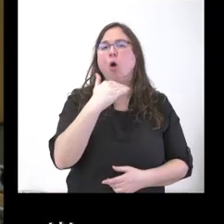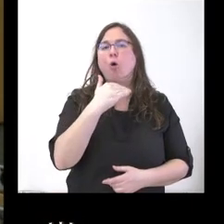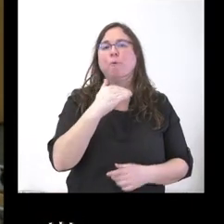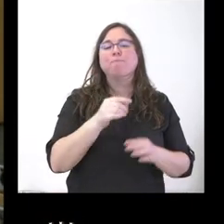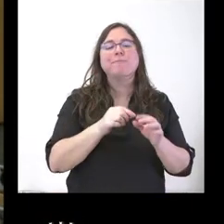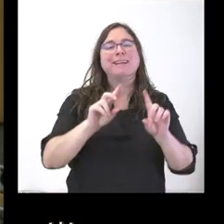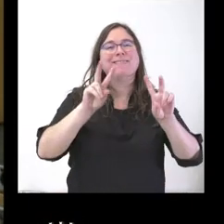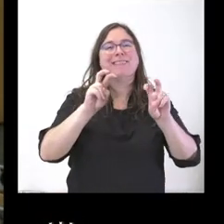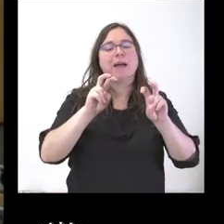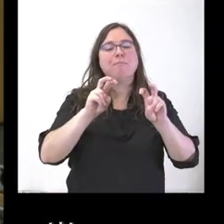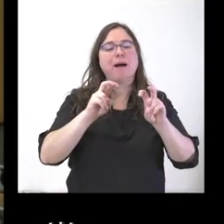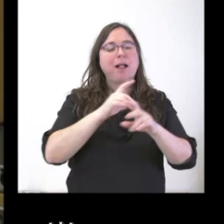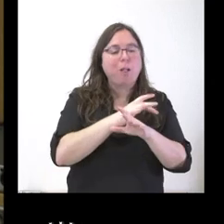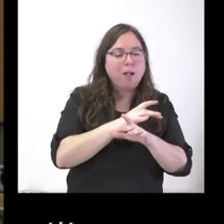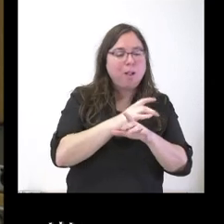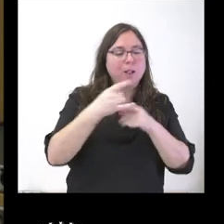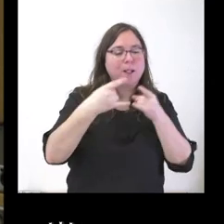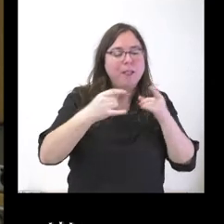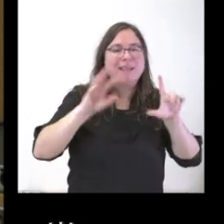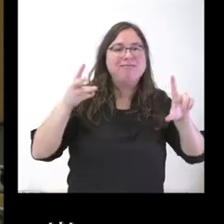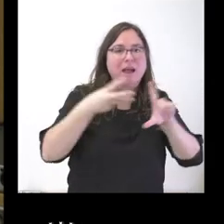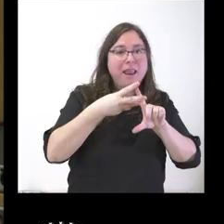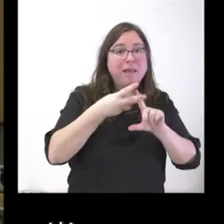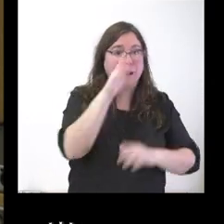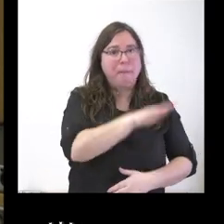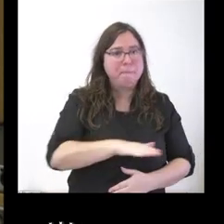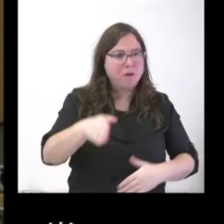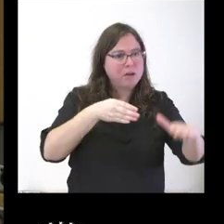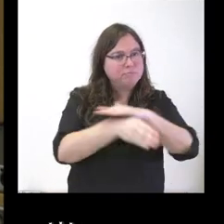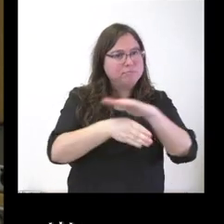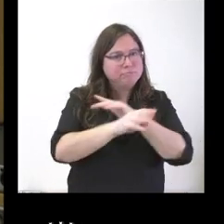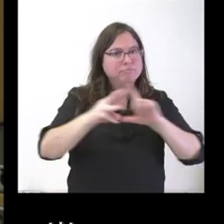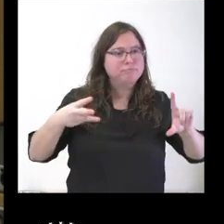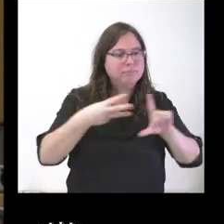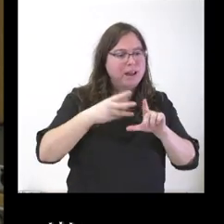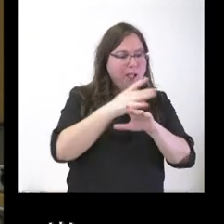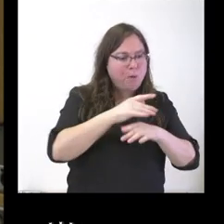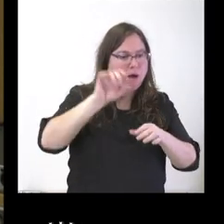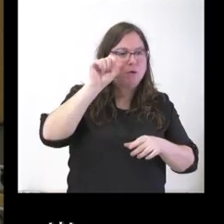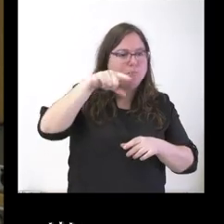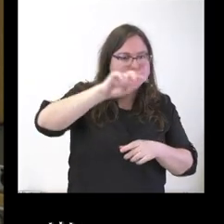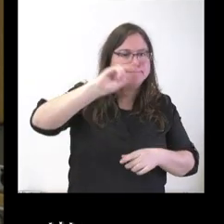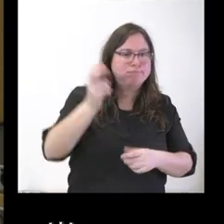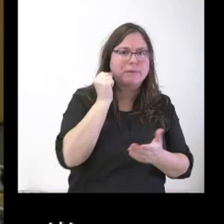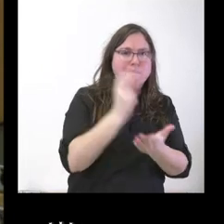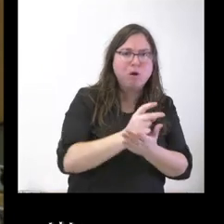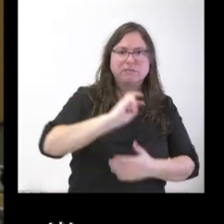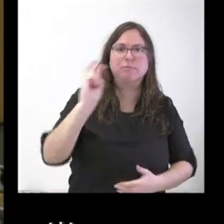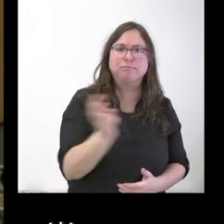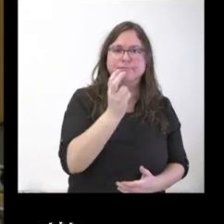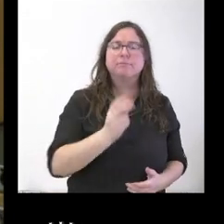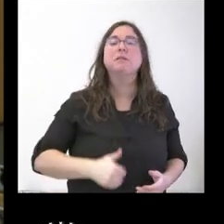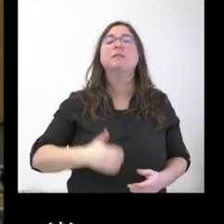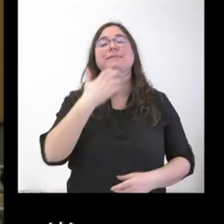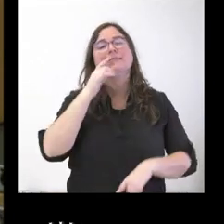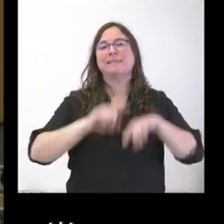online, de acceso de menores al juego online. No sé si la Junta tiene competencias en este ámbito y si se regula de alguna manera